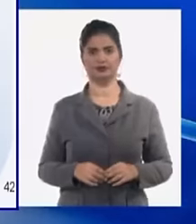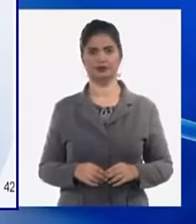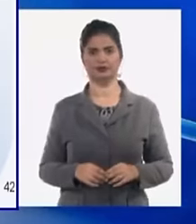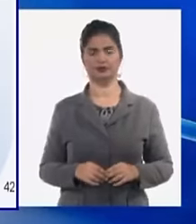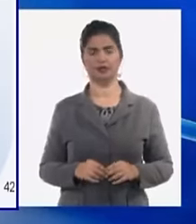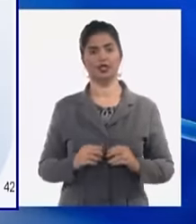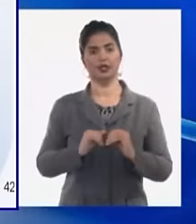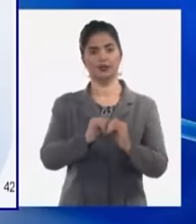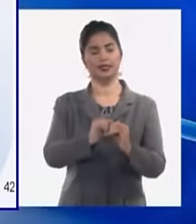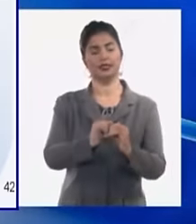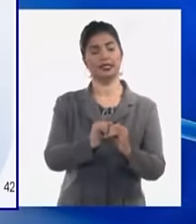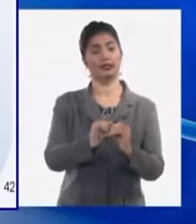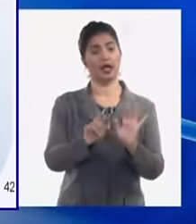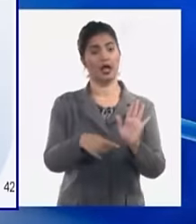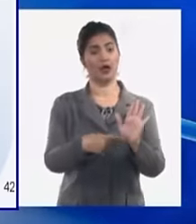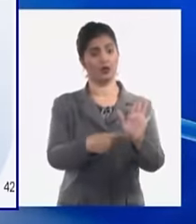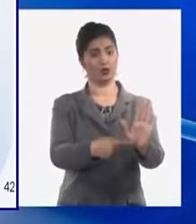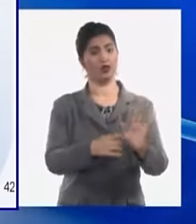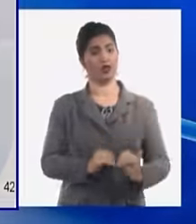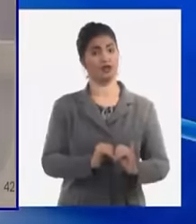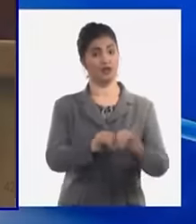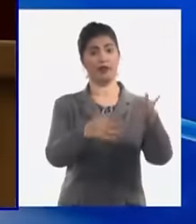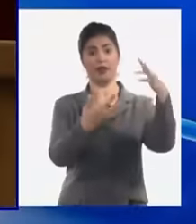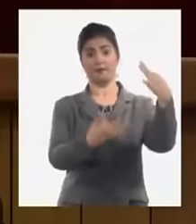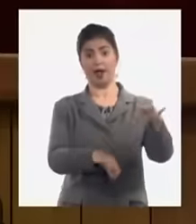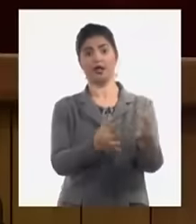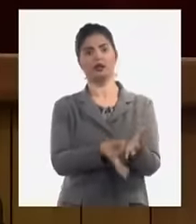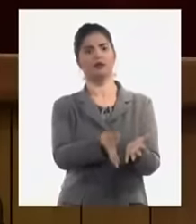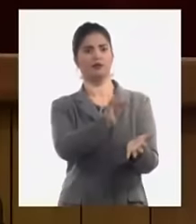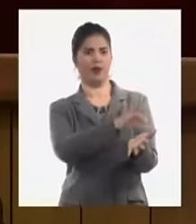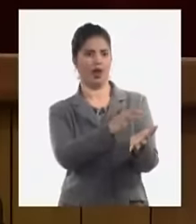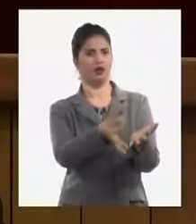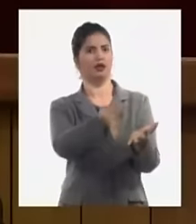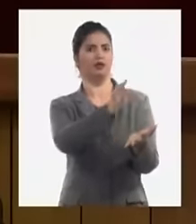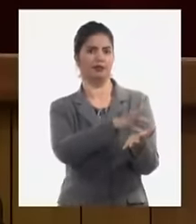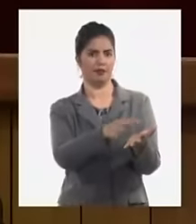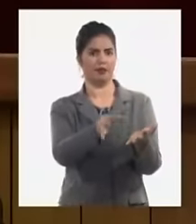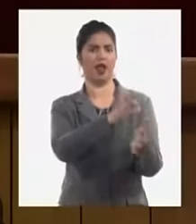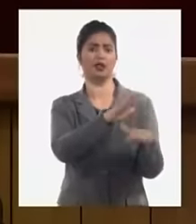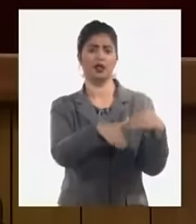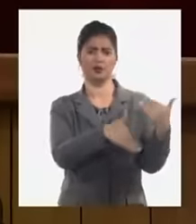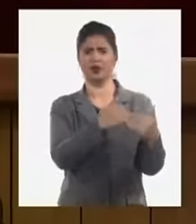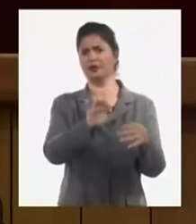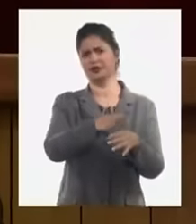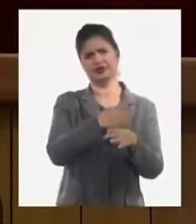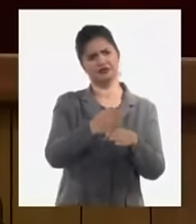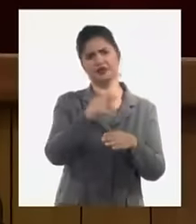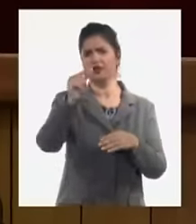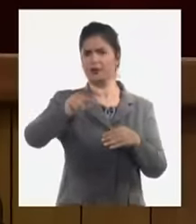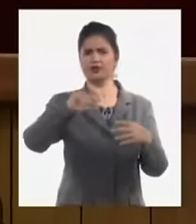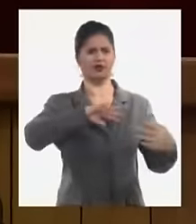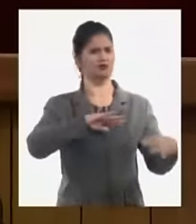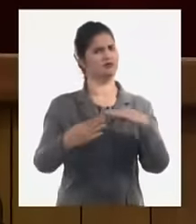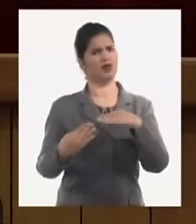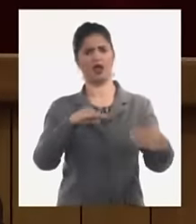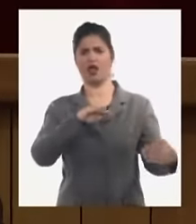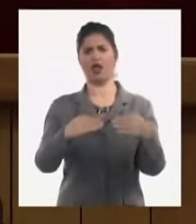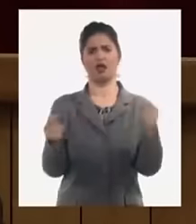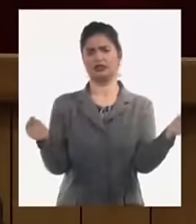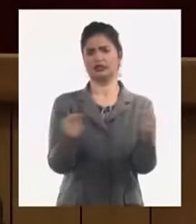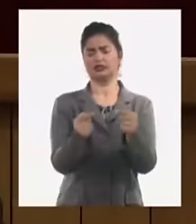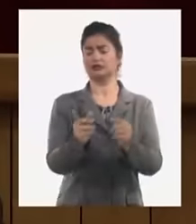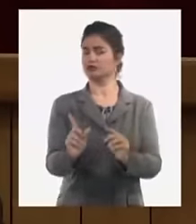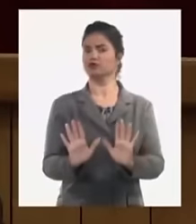informe de esto vaya páginas y páginas de especulaciones de que si yo dije esto yo quiero